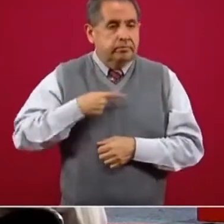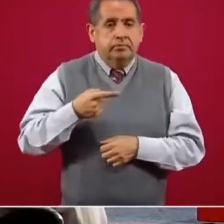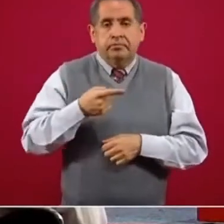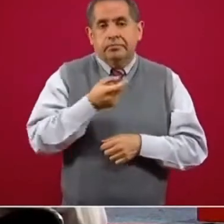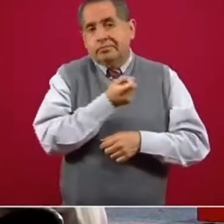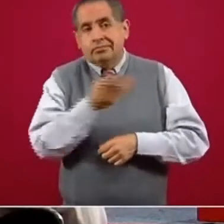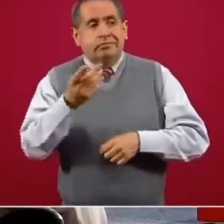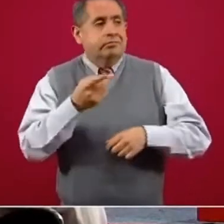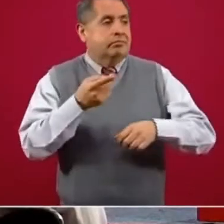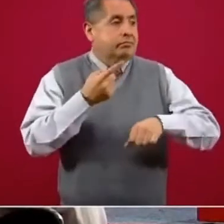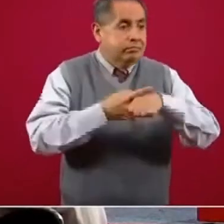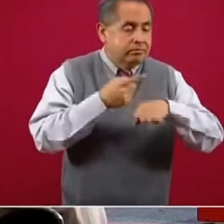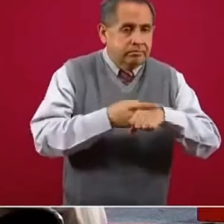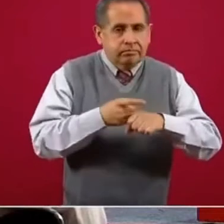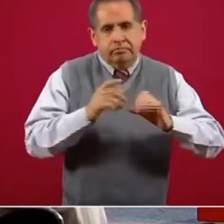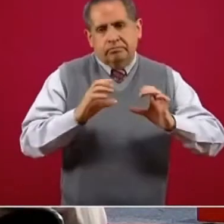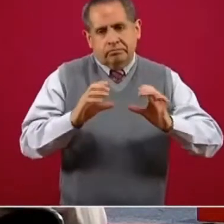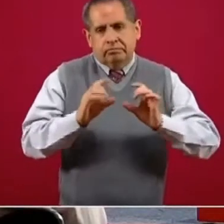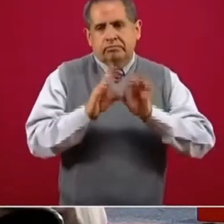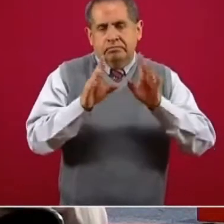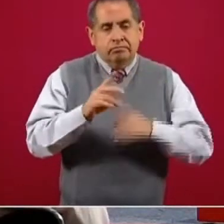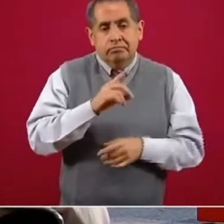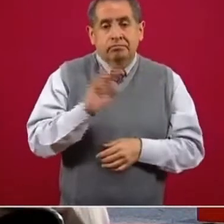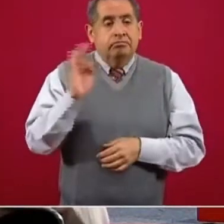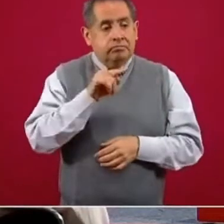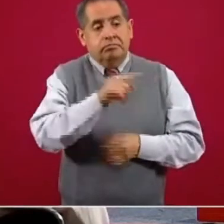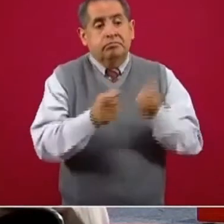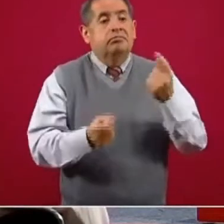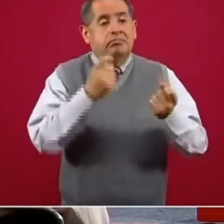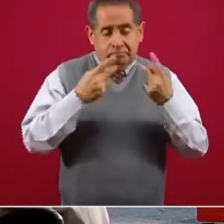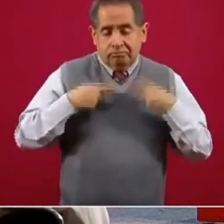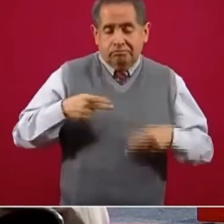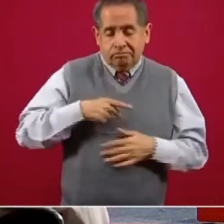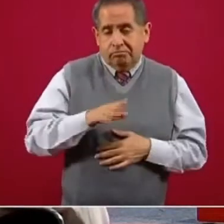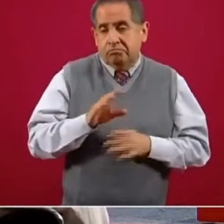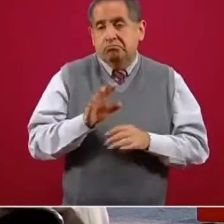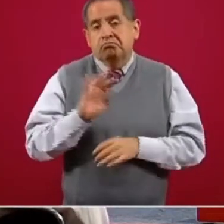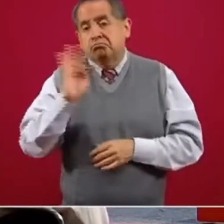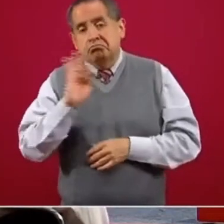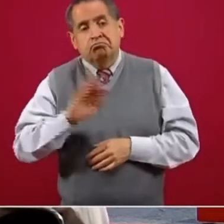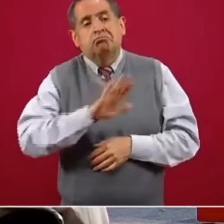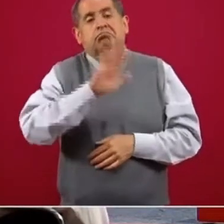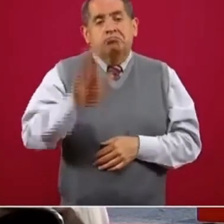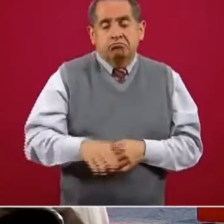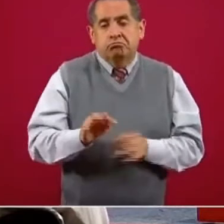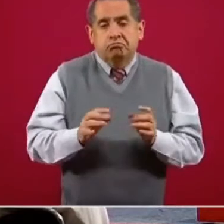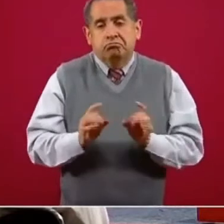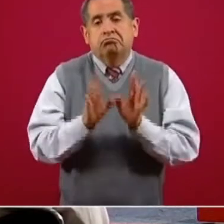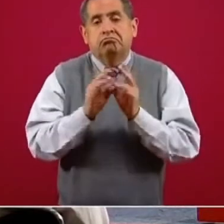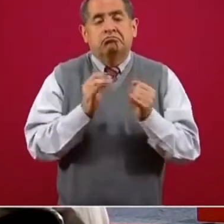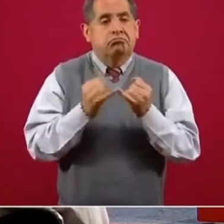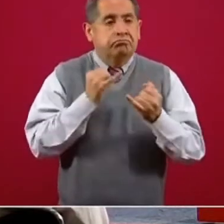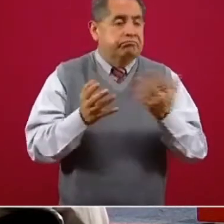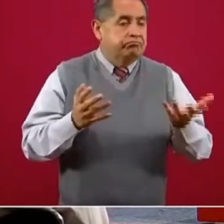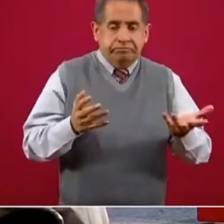estadística debe ser considerado sabiendo que aquí hay vidas humanas que están de por medio, que están en